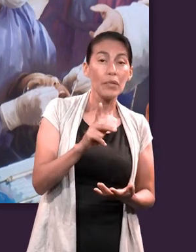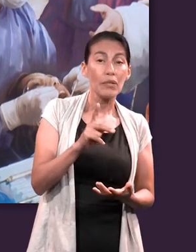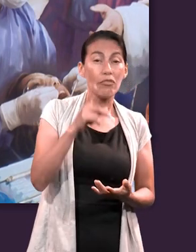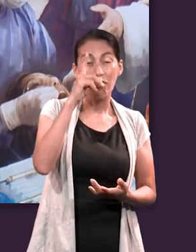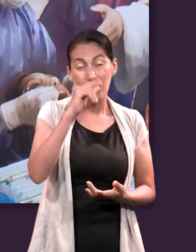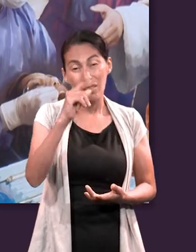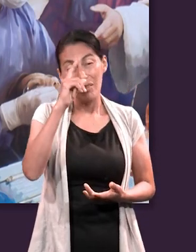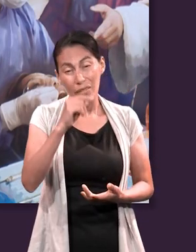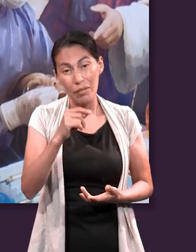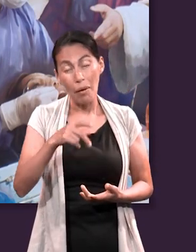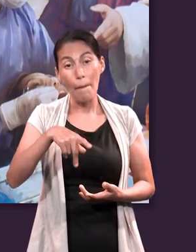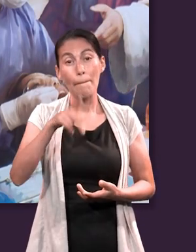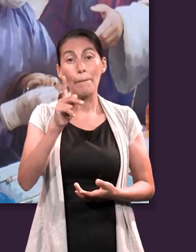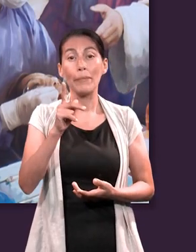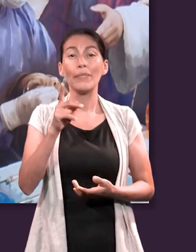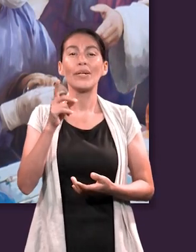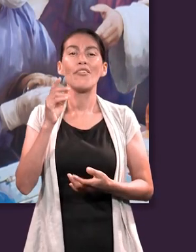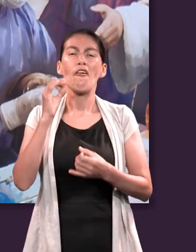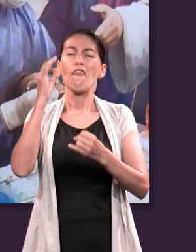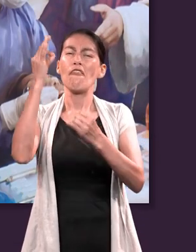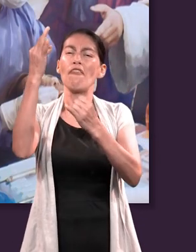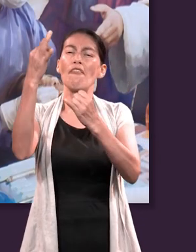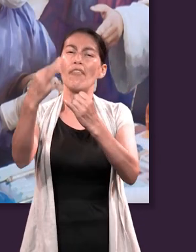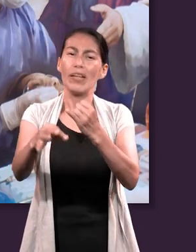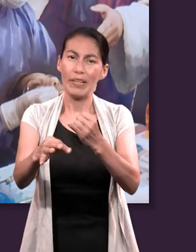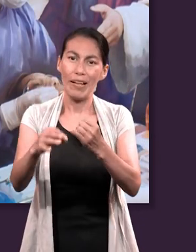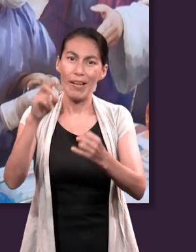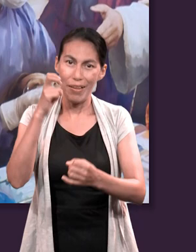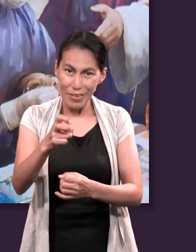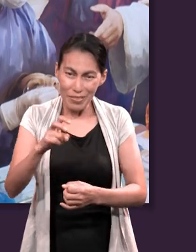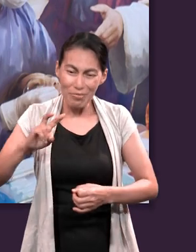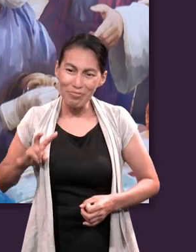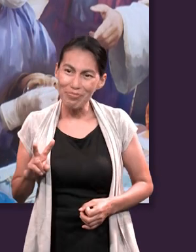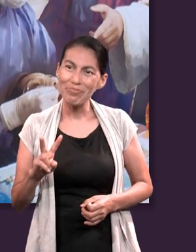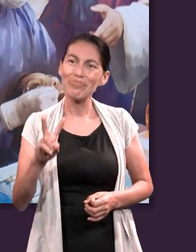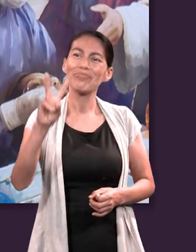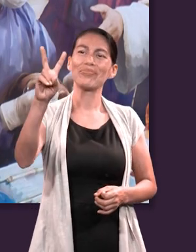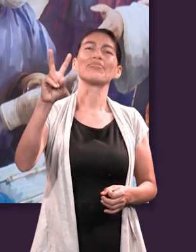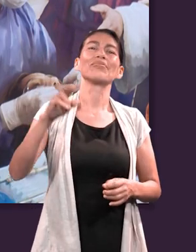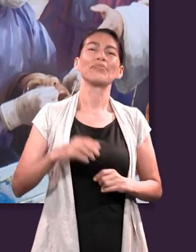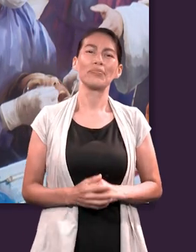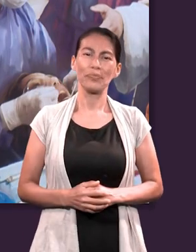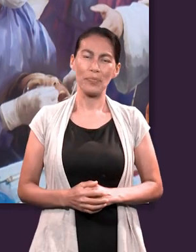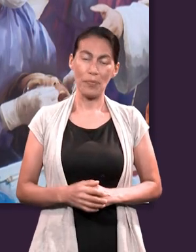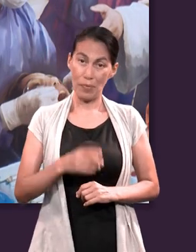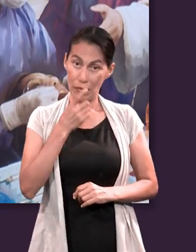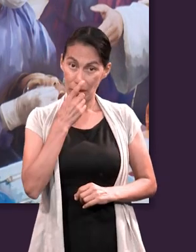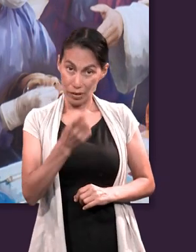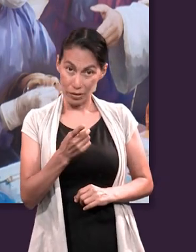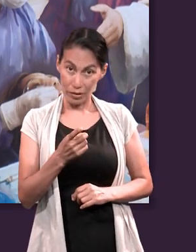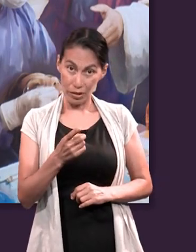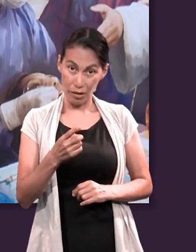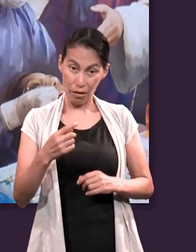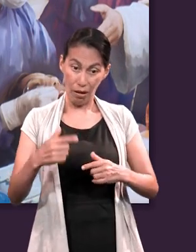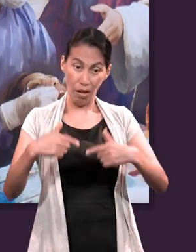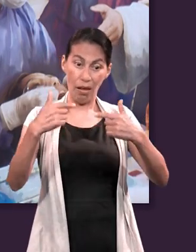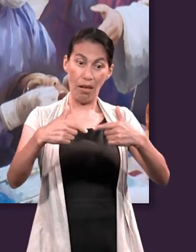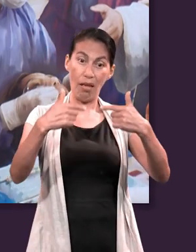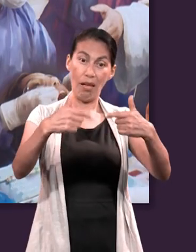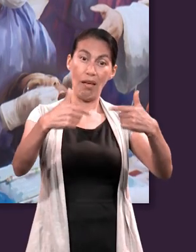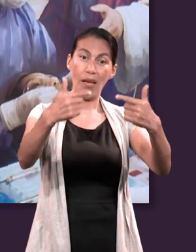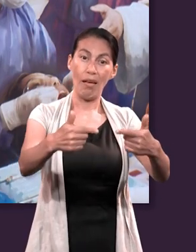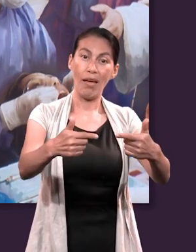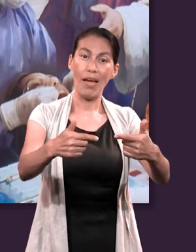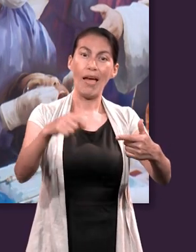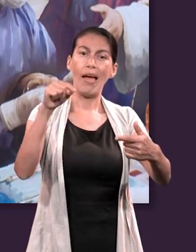aquí que al final vamos a poder tener cierta victoria. Y más allá de eso, menciona que hay